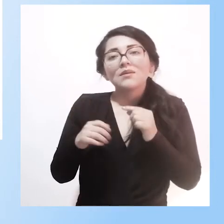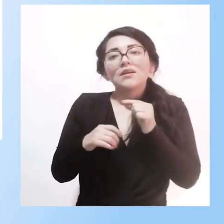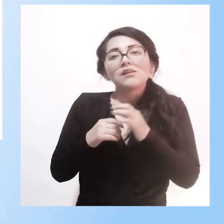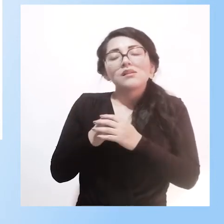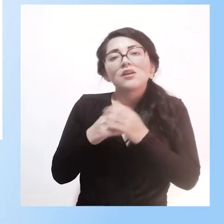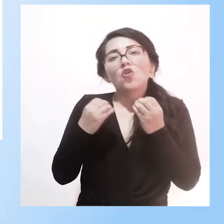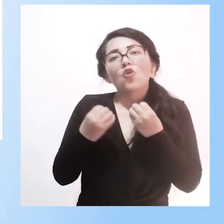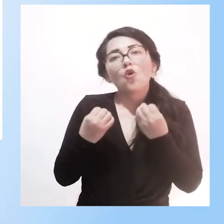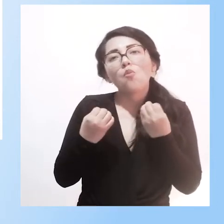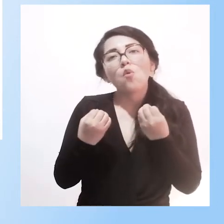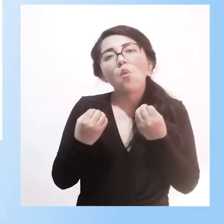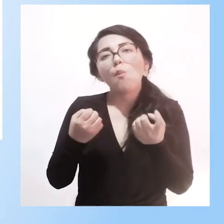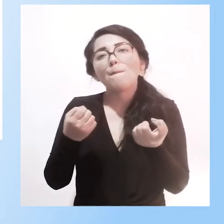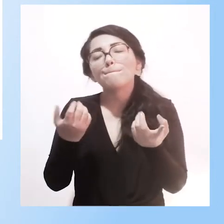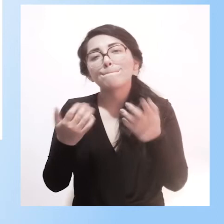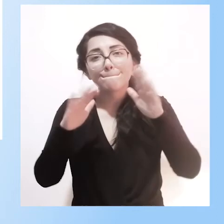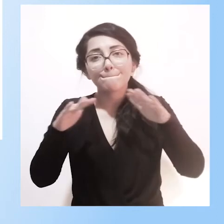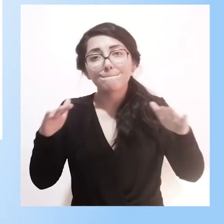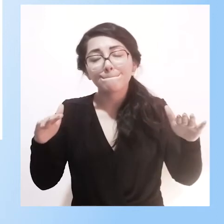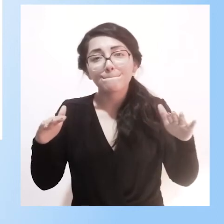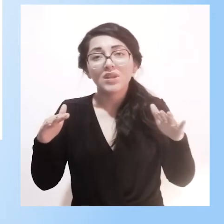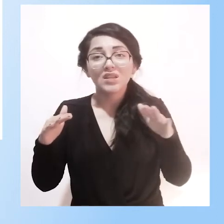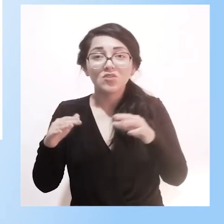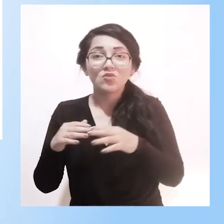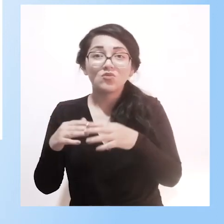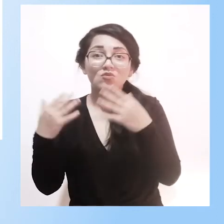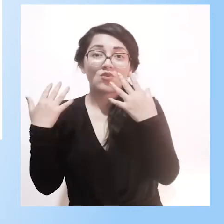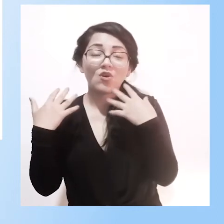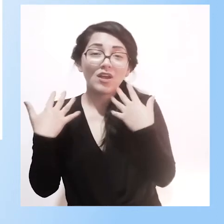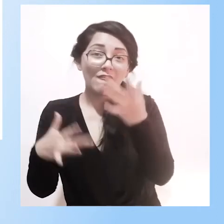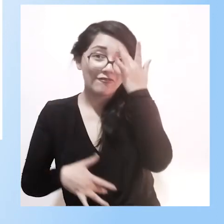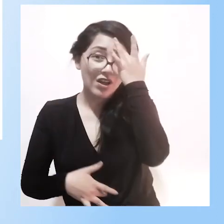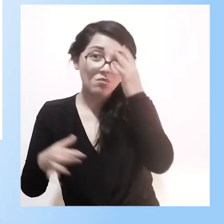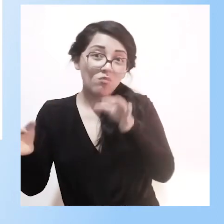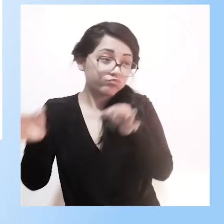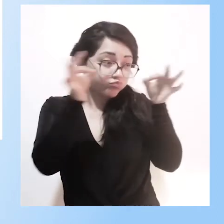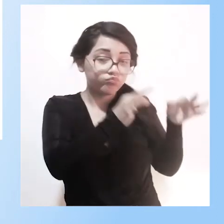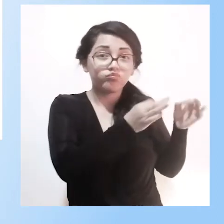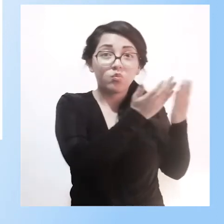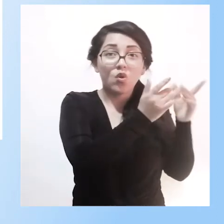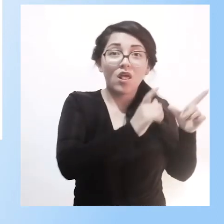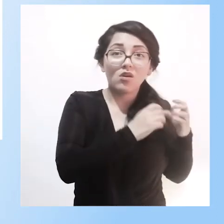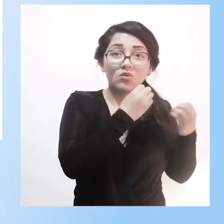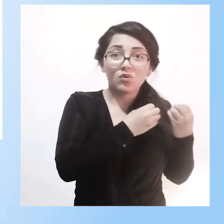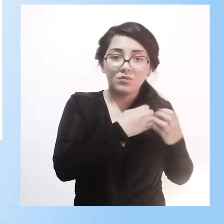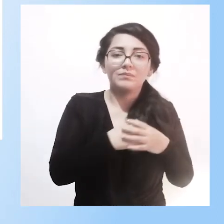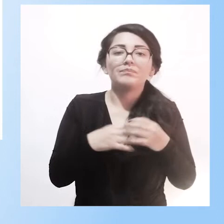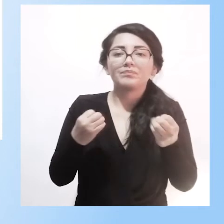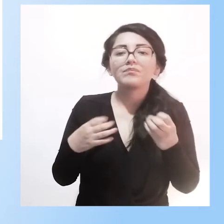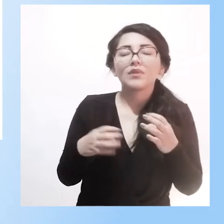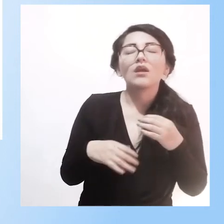más adecuada de los niños en la escuela regular. Estuve haciendo un